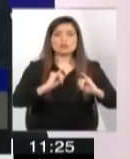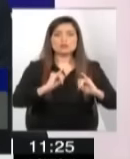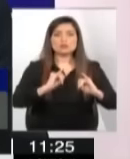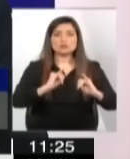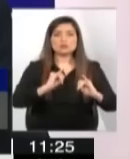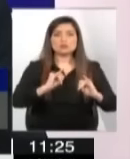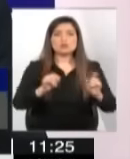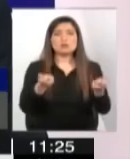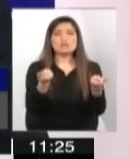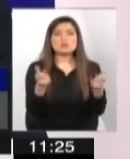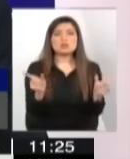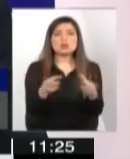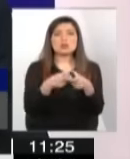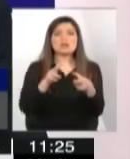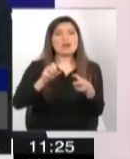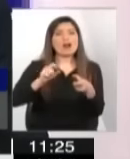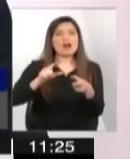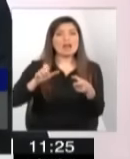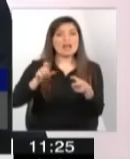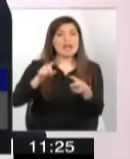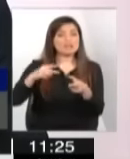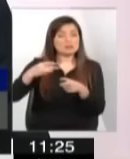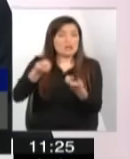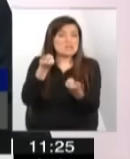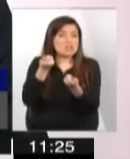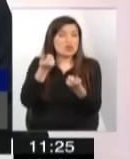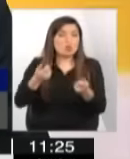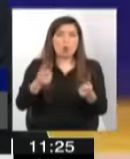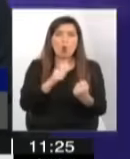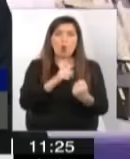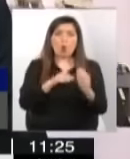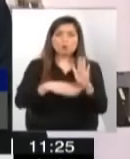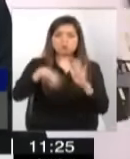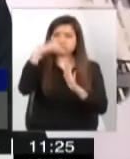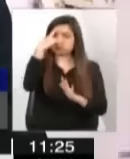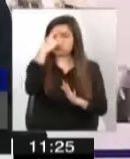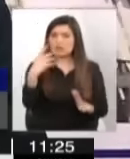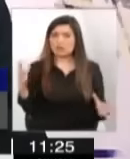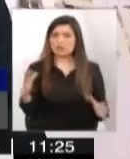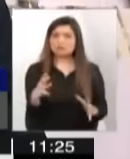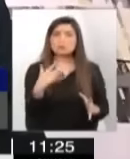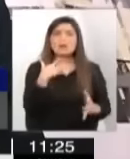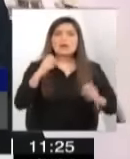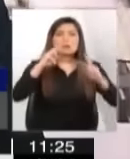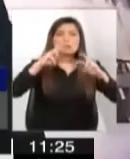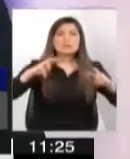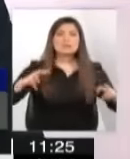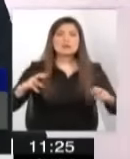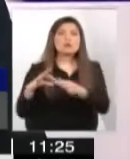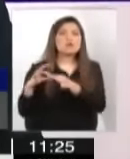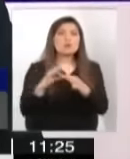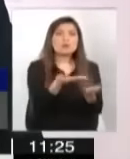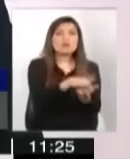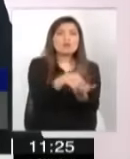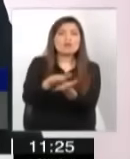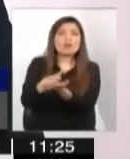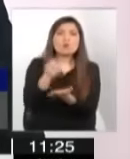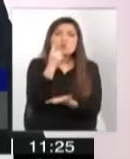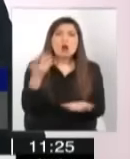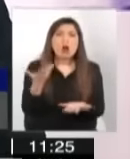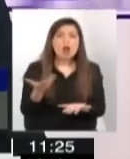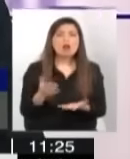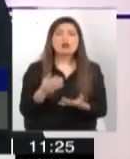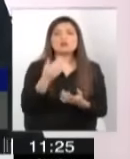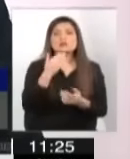tipo Comisión Vález, del más alto nivel, de tal modo de poder investigar y conocer cuáles son las causas de las diversas muertes, las violaciones a los derechos